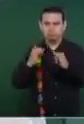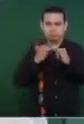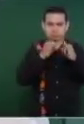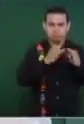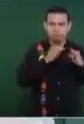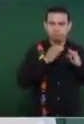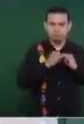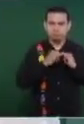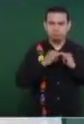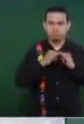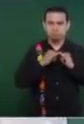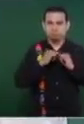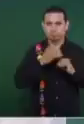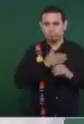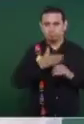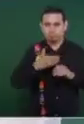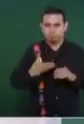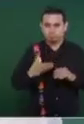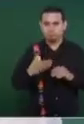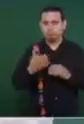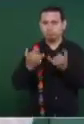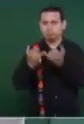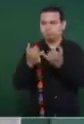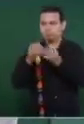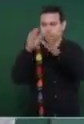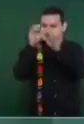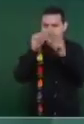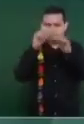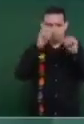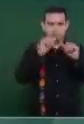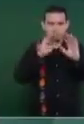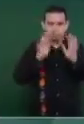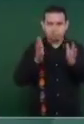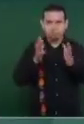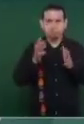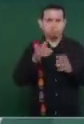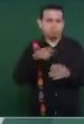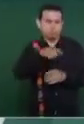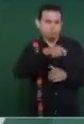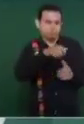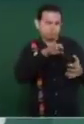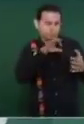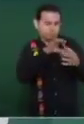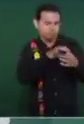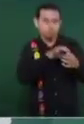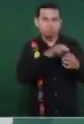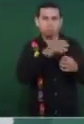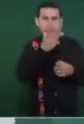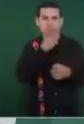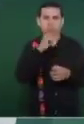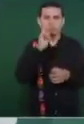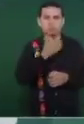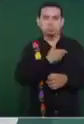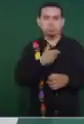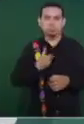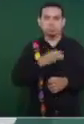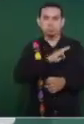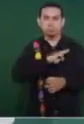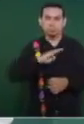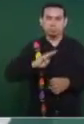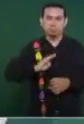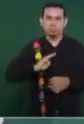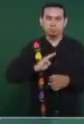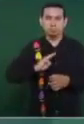acuerdos con los presidentes municipales, mujeres y hombres de